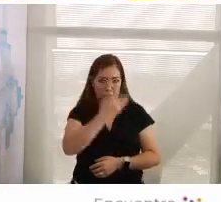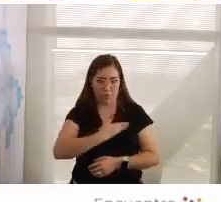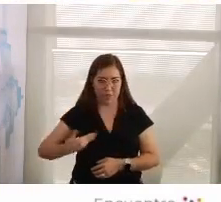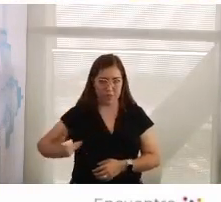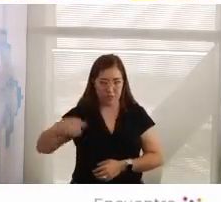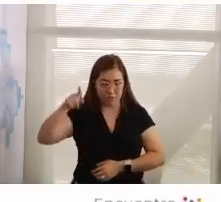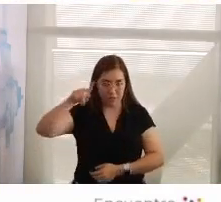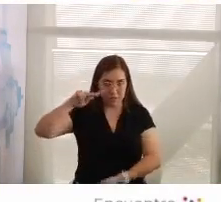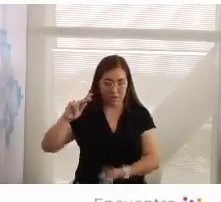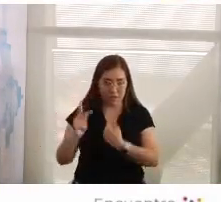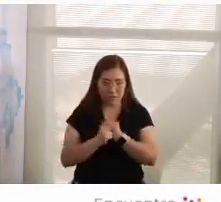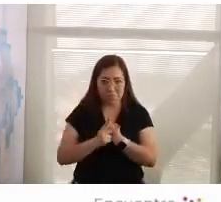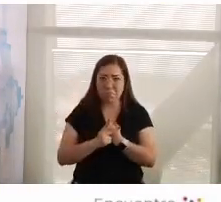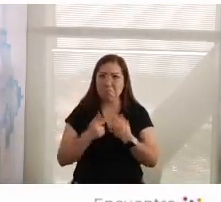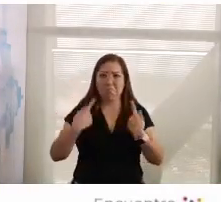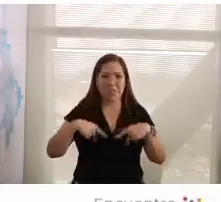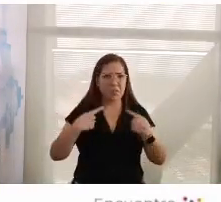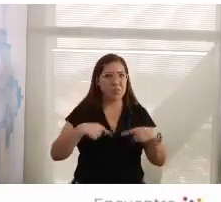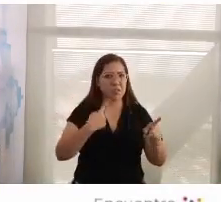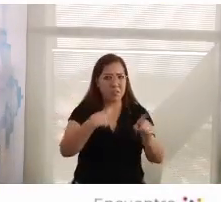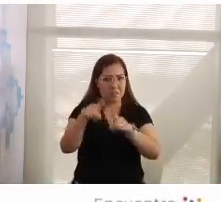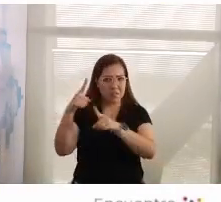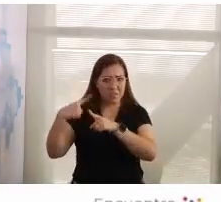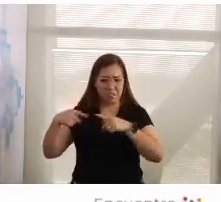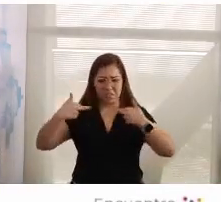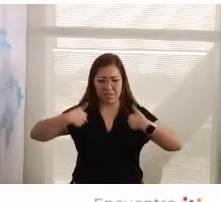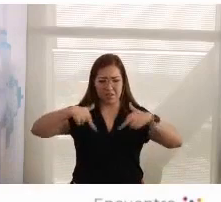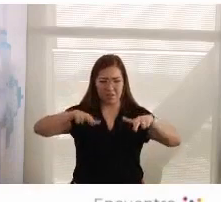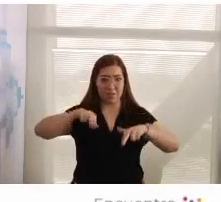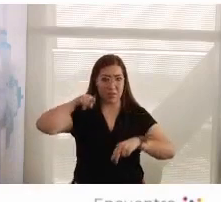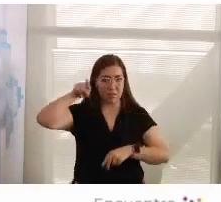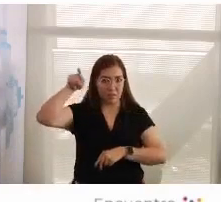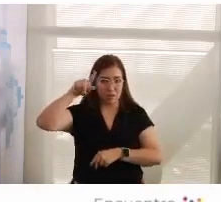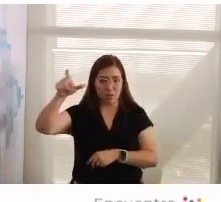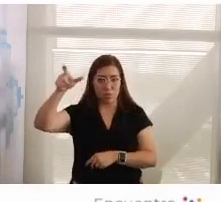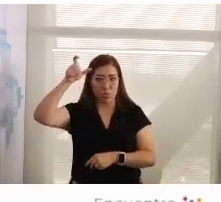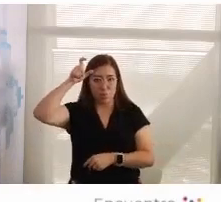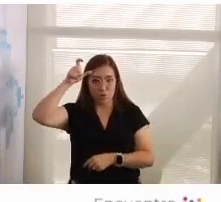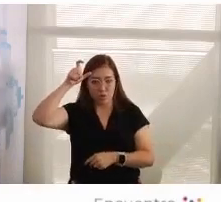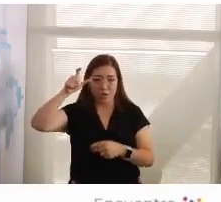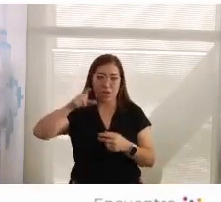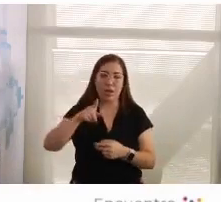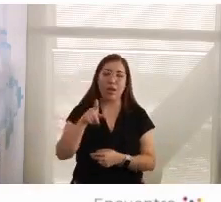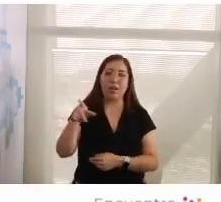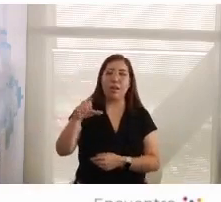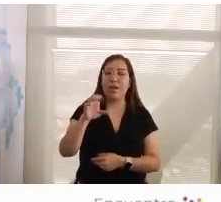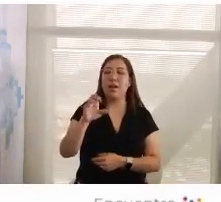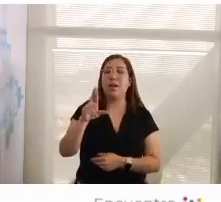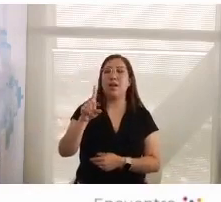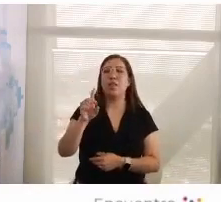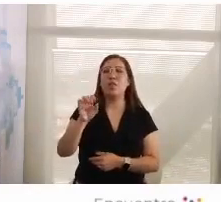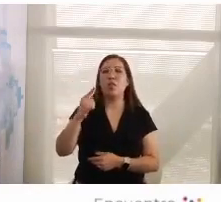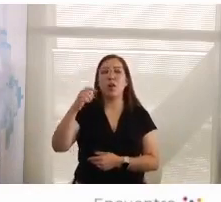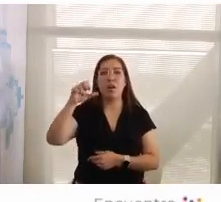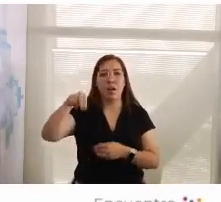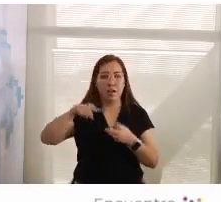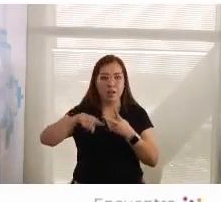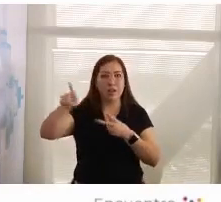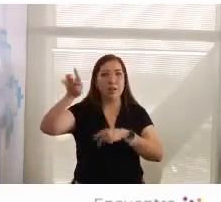representantes de Erdogan, de Turquía, y de Brasil, por cierto, de Bolsonaro,